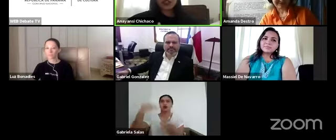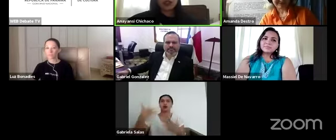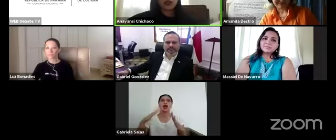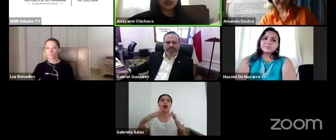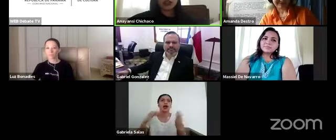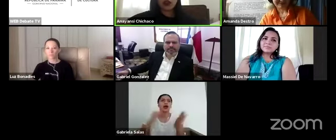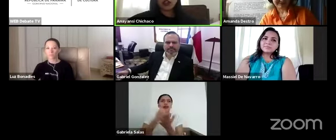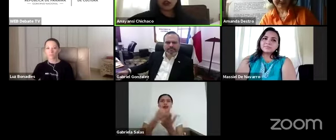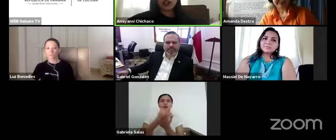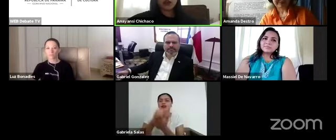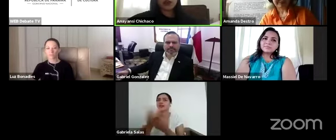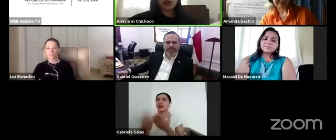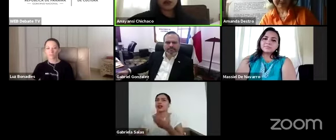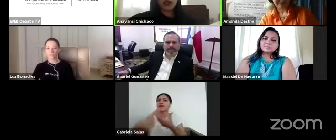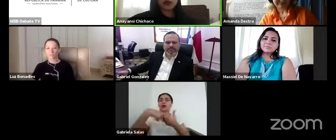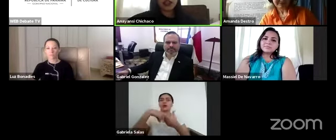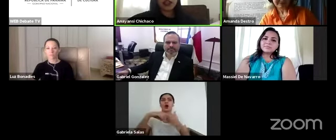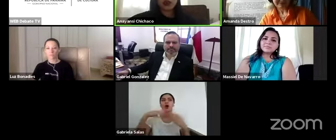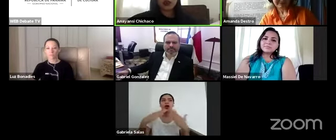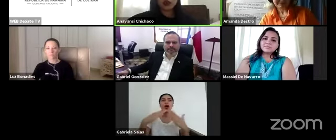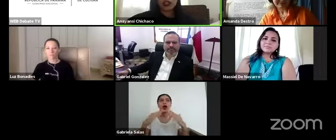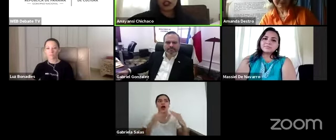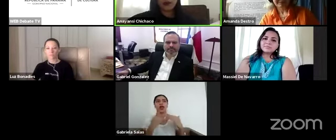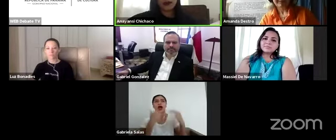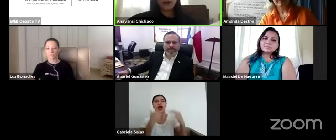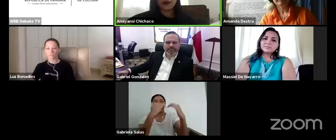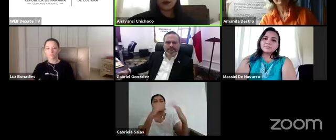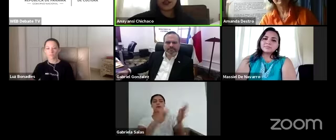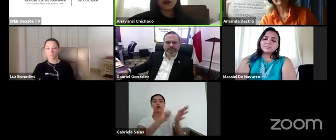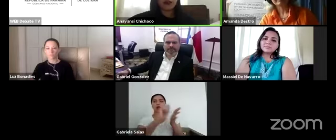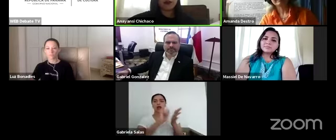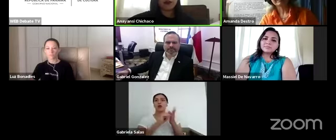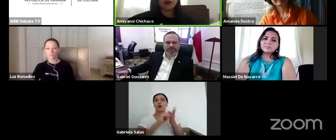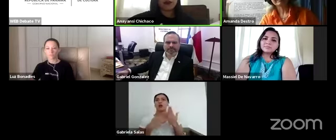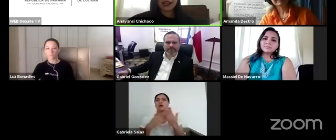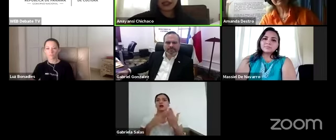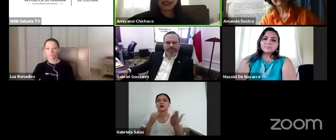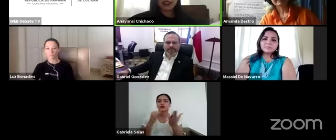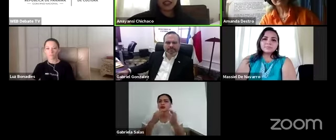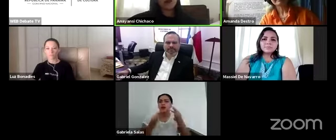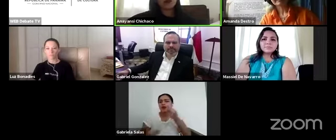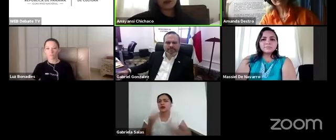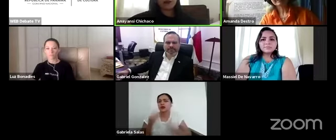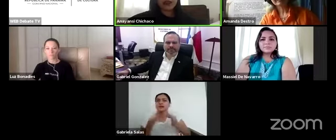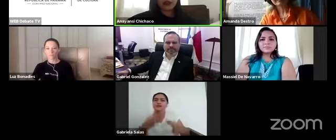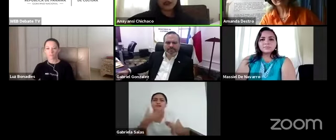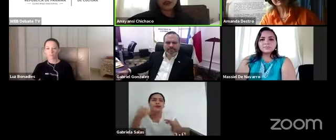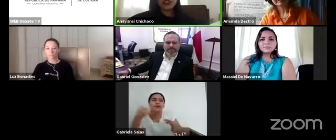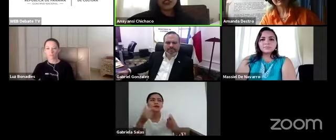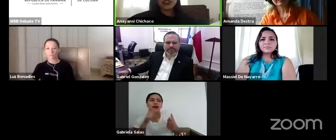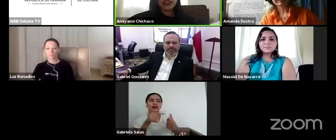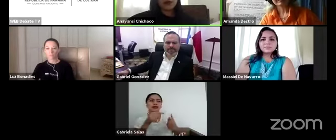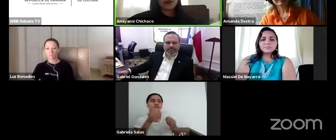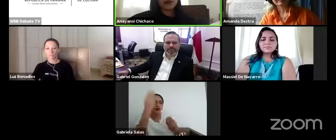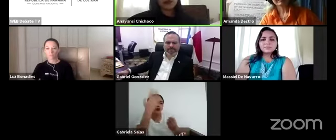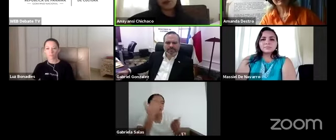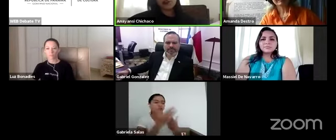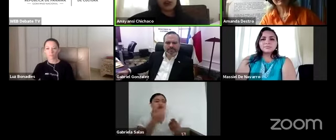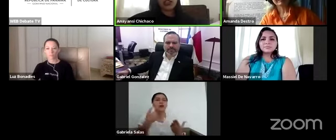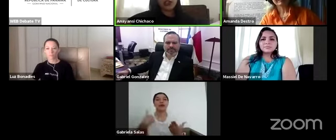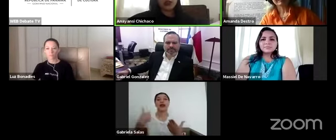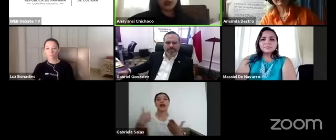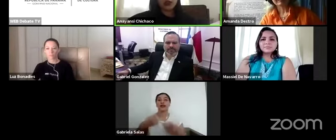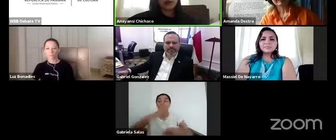hemos tratado de curar lo mejor posible estos contenidos para proveer información veraz y con respaldos de